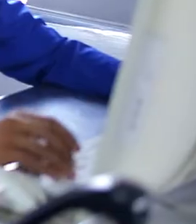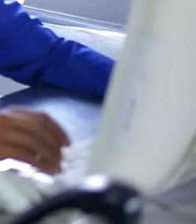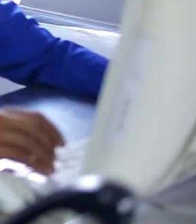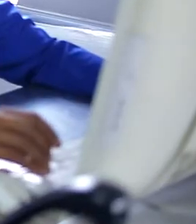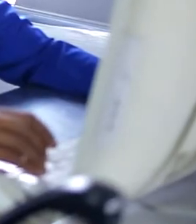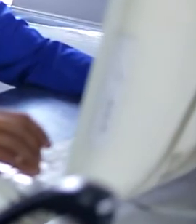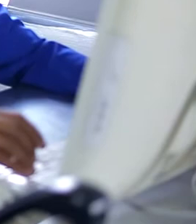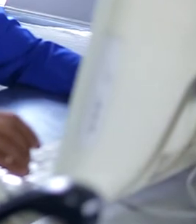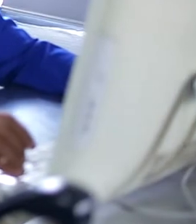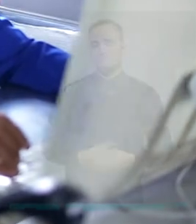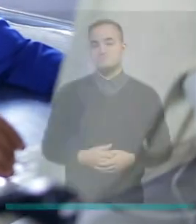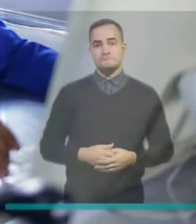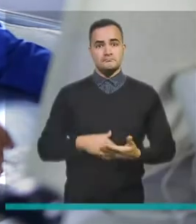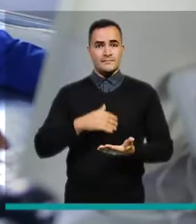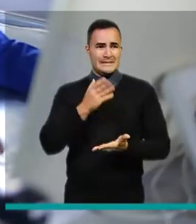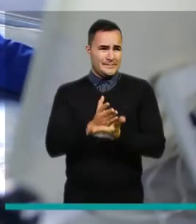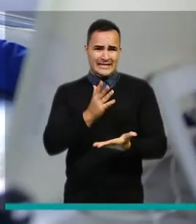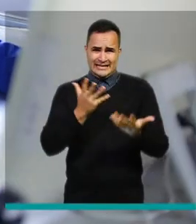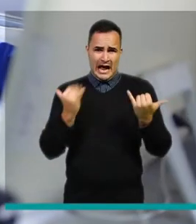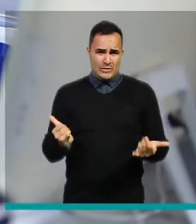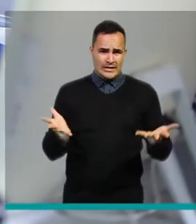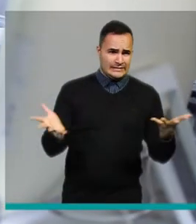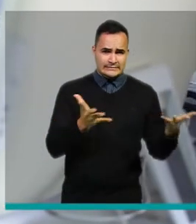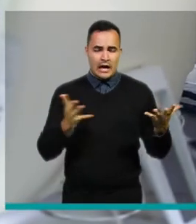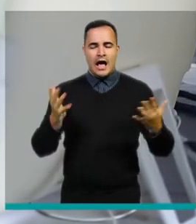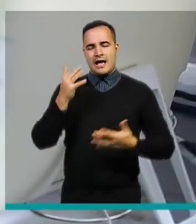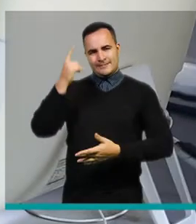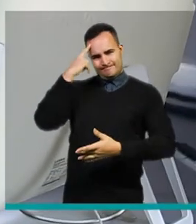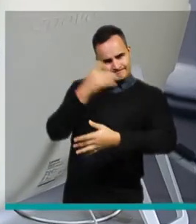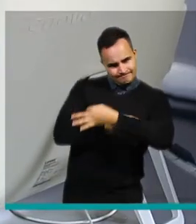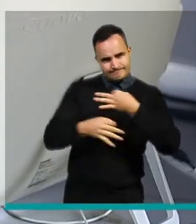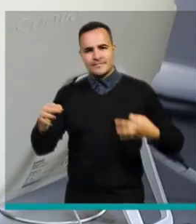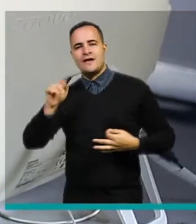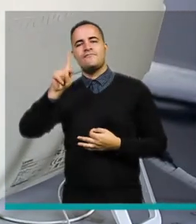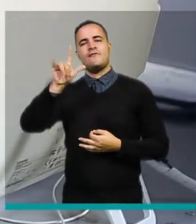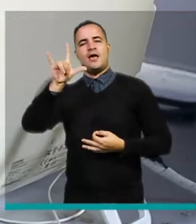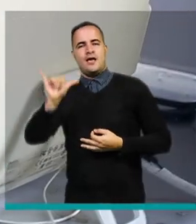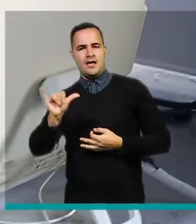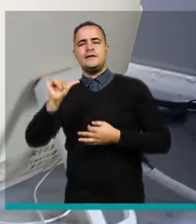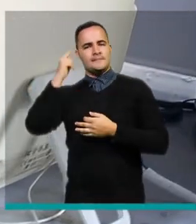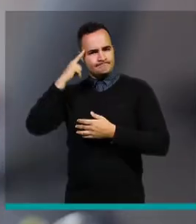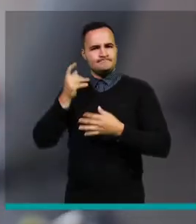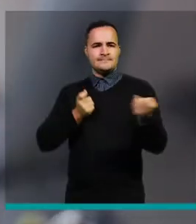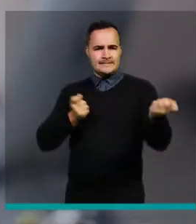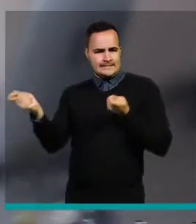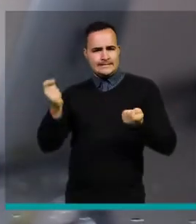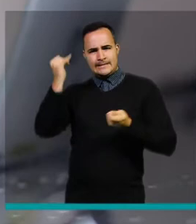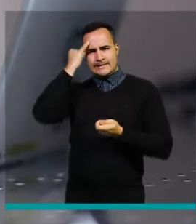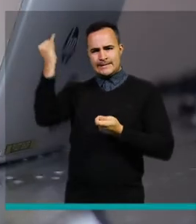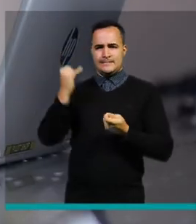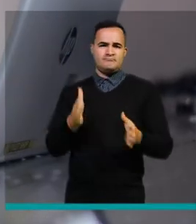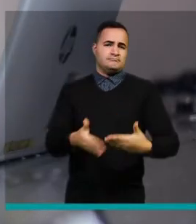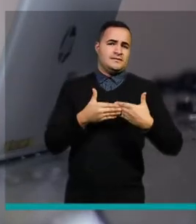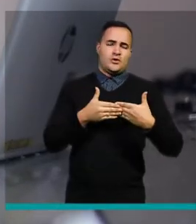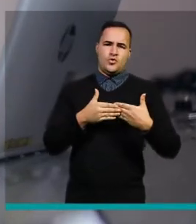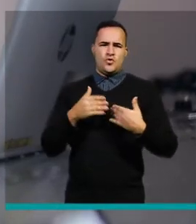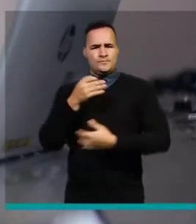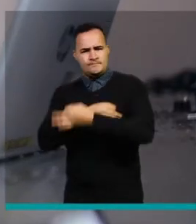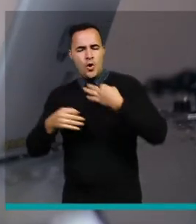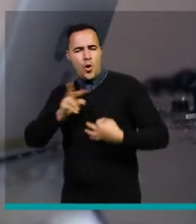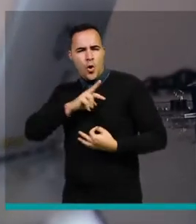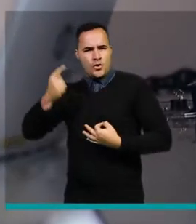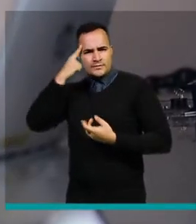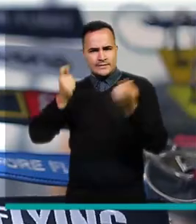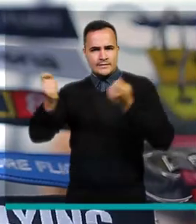Durante esta crisis hemos desarrollado el proyecto Fly Contigo, una campaña donde buscamos